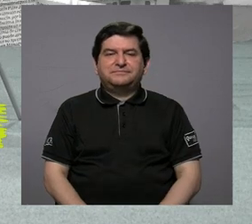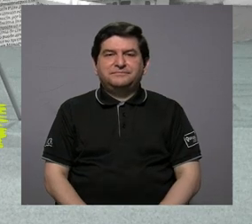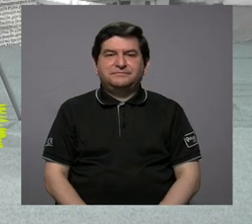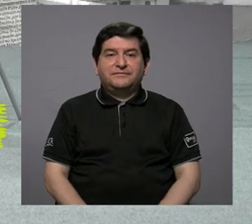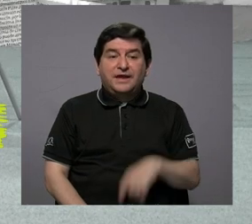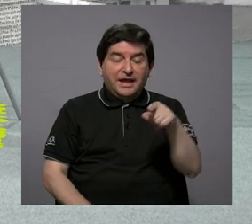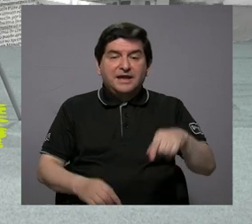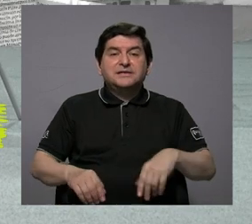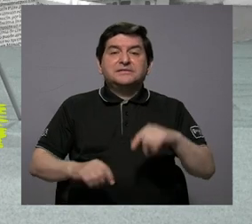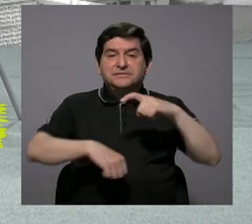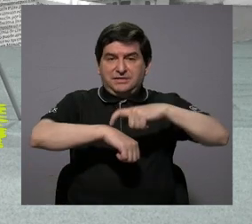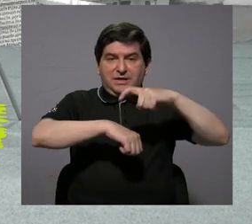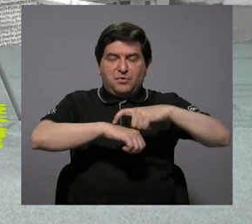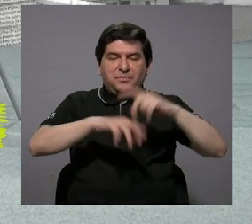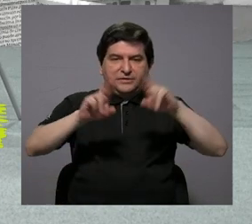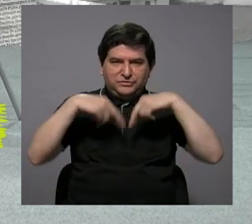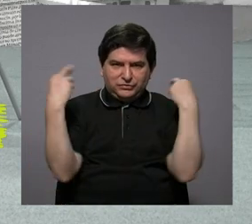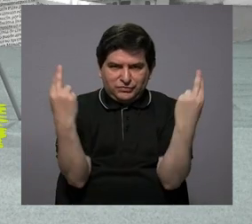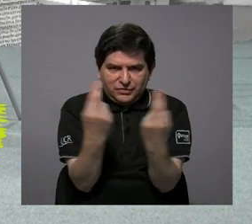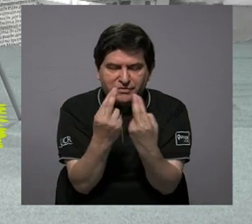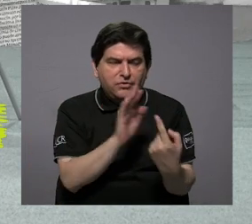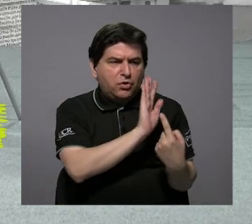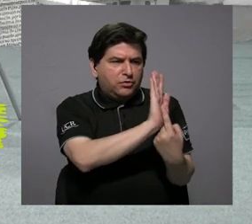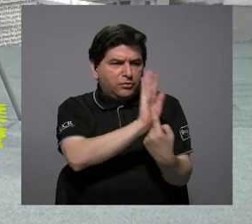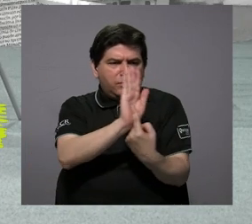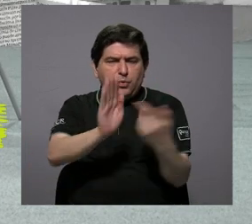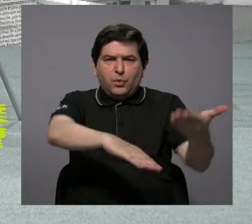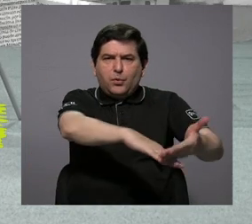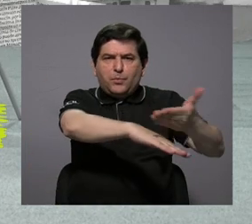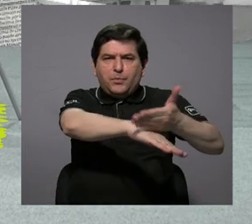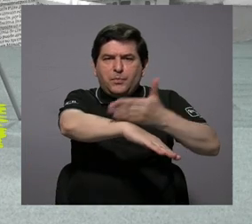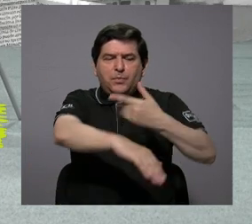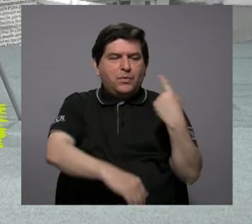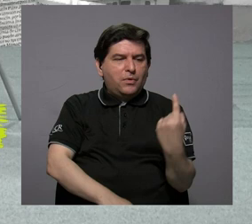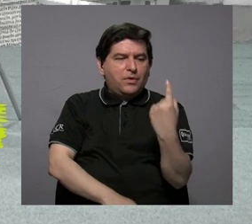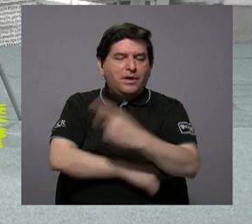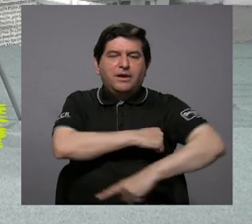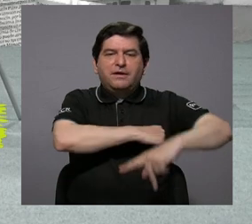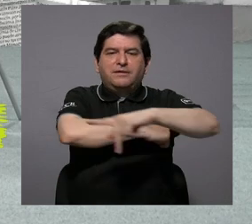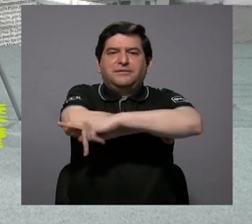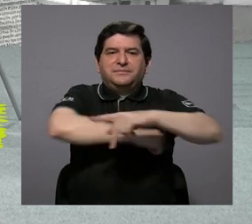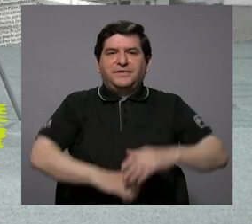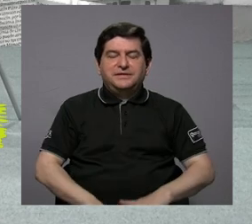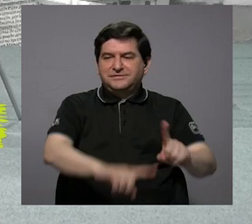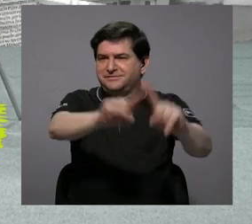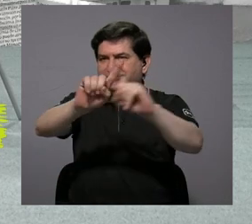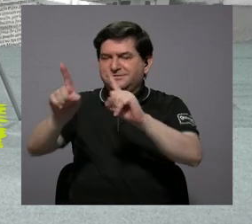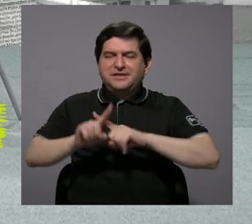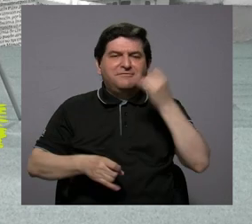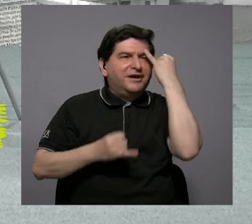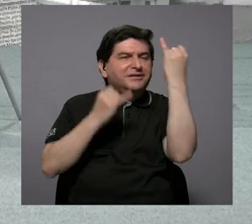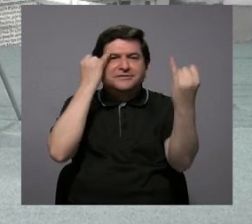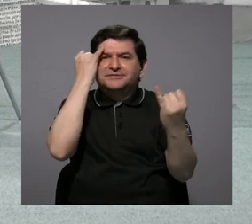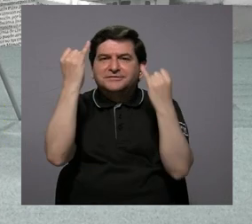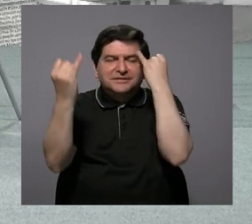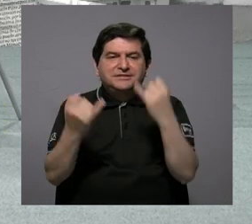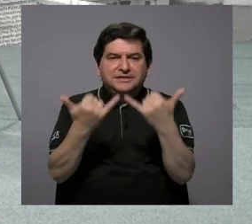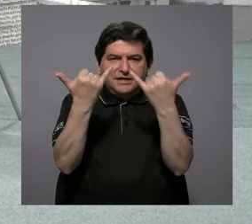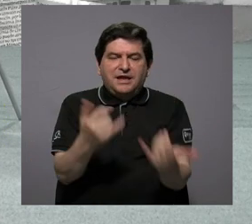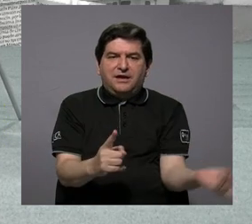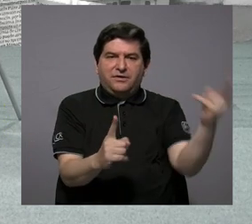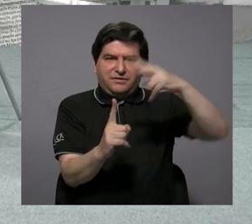el punto de encuentro donde vamos a mostrar los avances que está teniendo cada uno de los países en las diferentes iniciativas que están